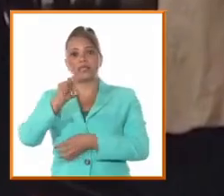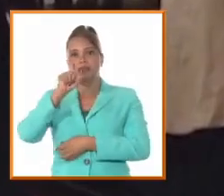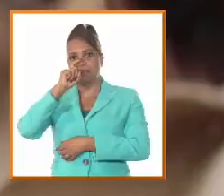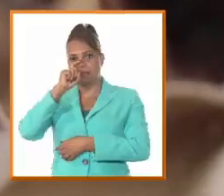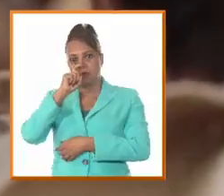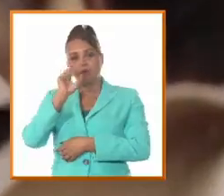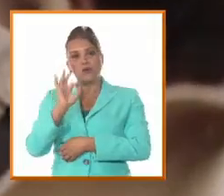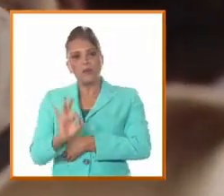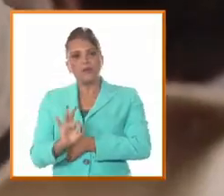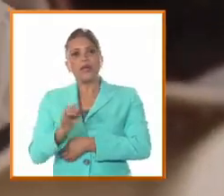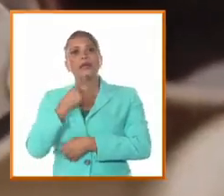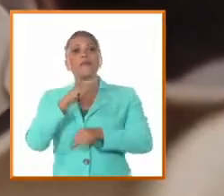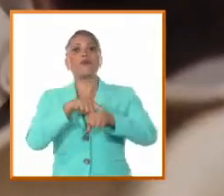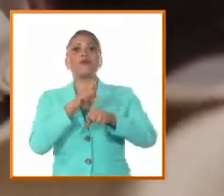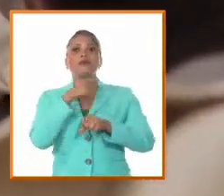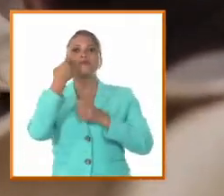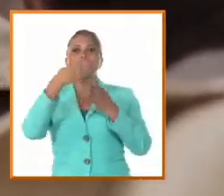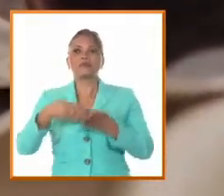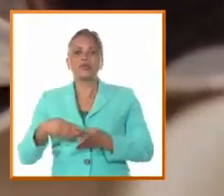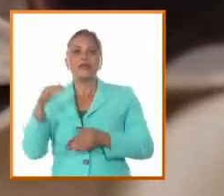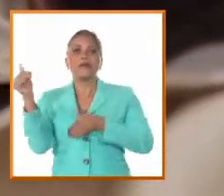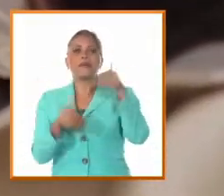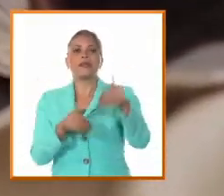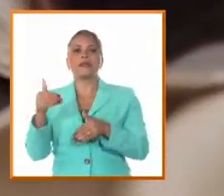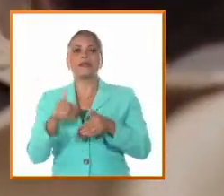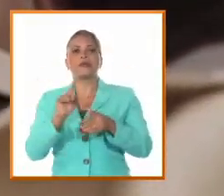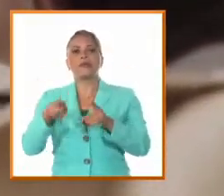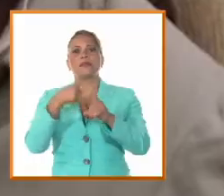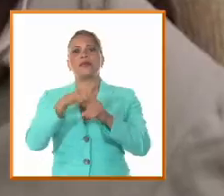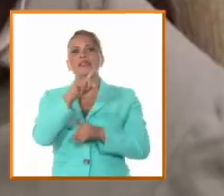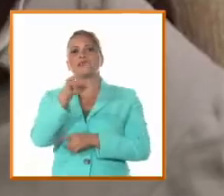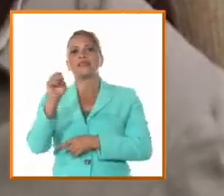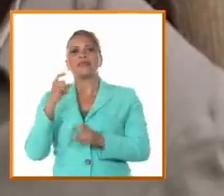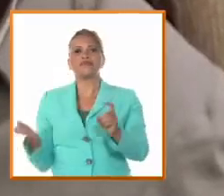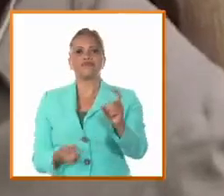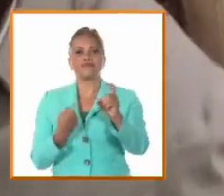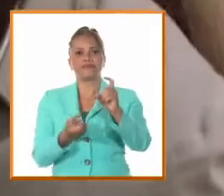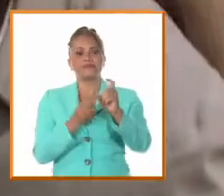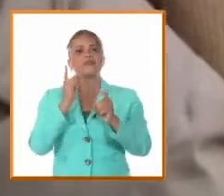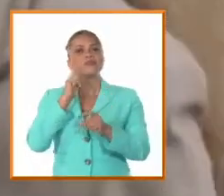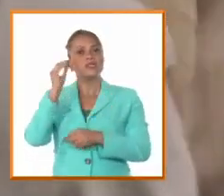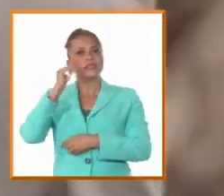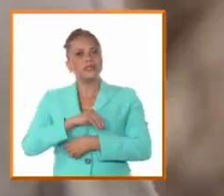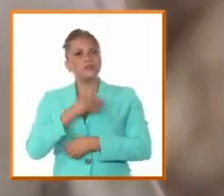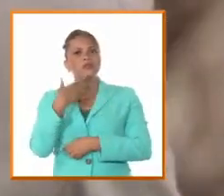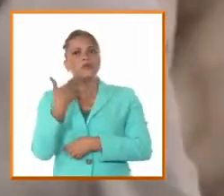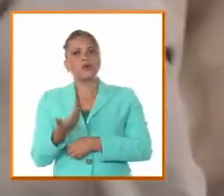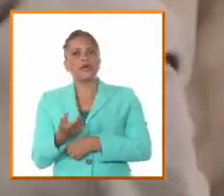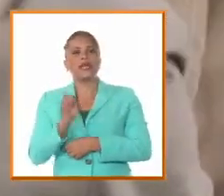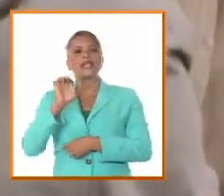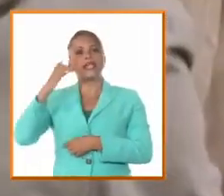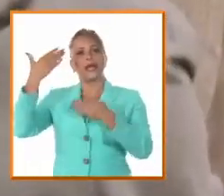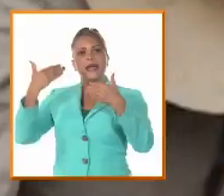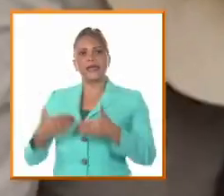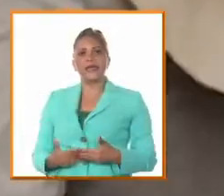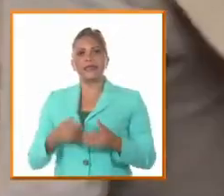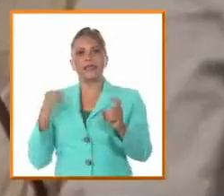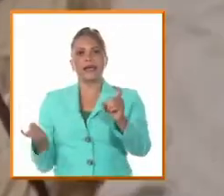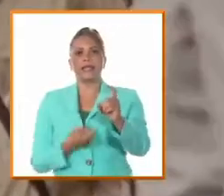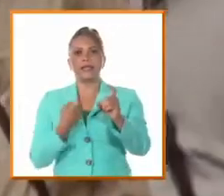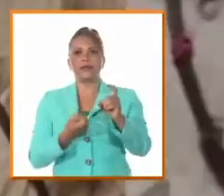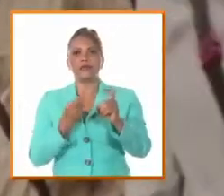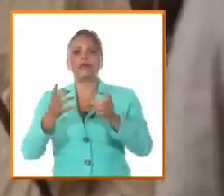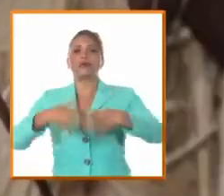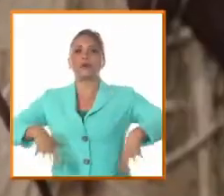años, al momento de su muerte, había participado en más de 100 combates y supo combinar los principios de la ética, la lucha irregular